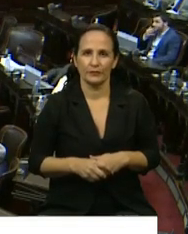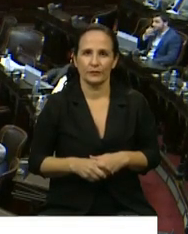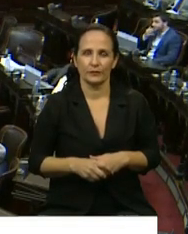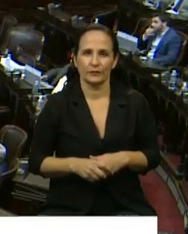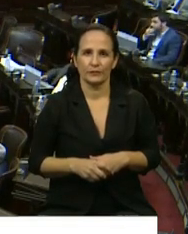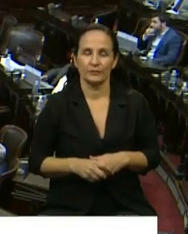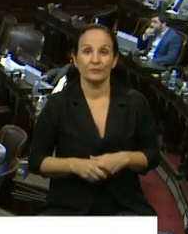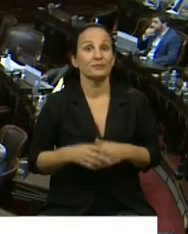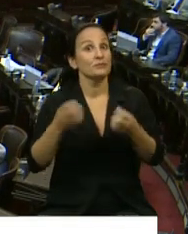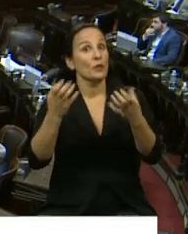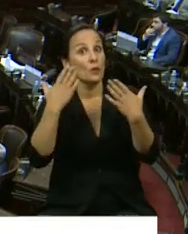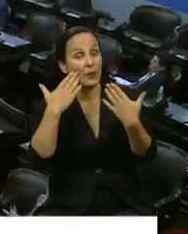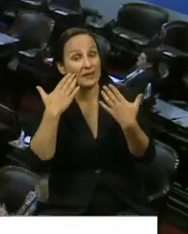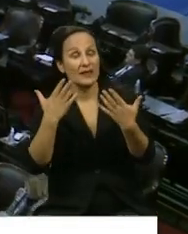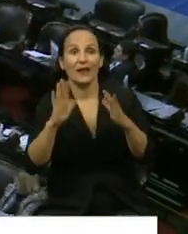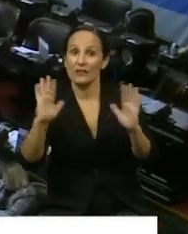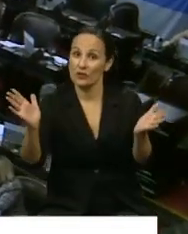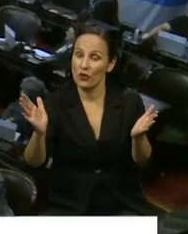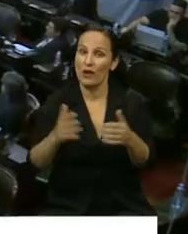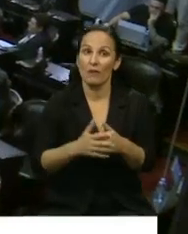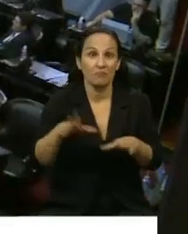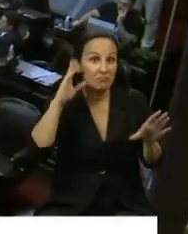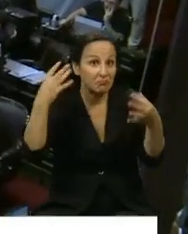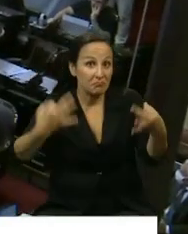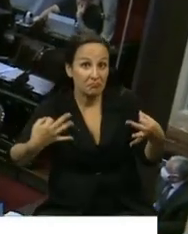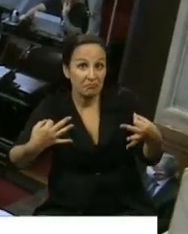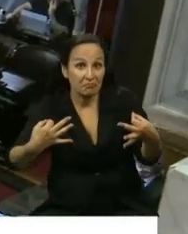Hola, buenas tardes. ¿Se escucha bien?